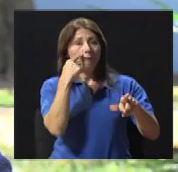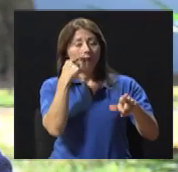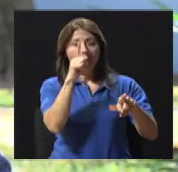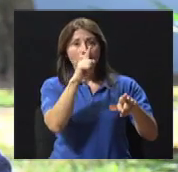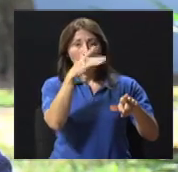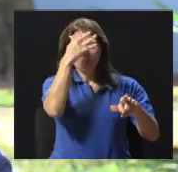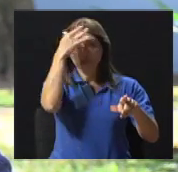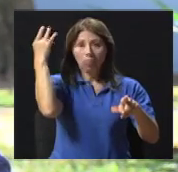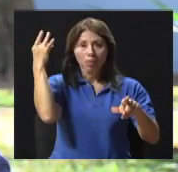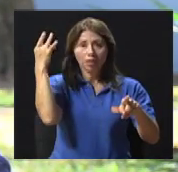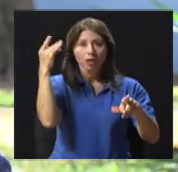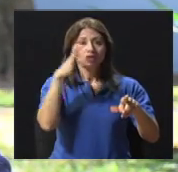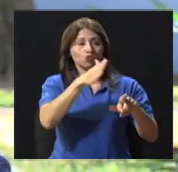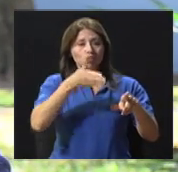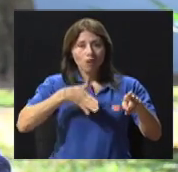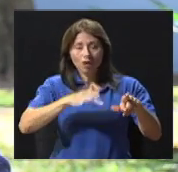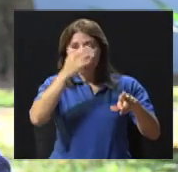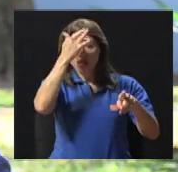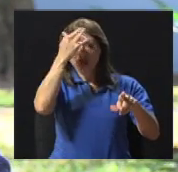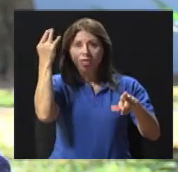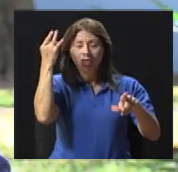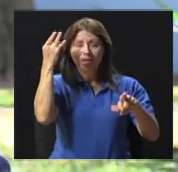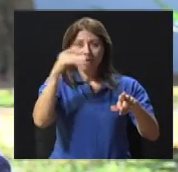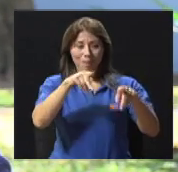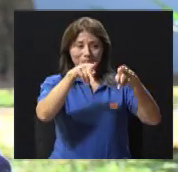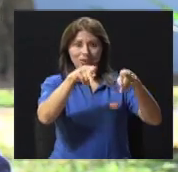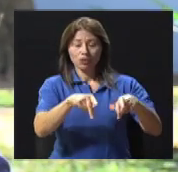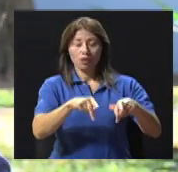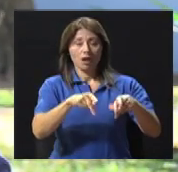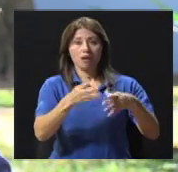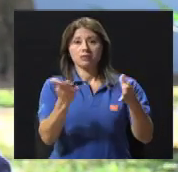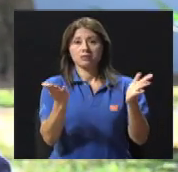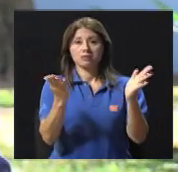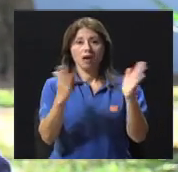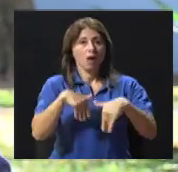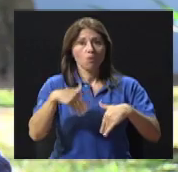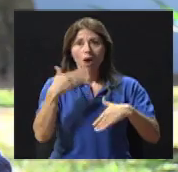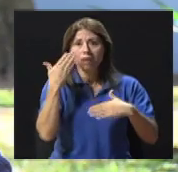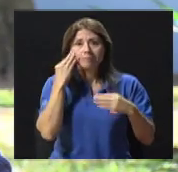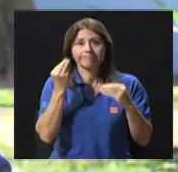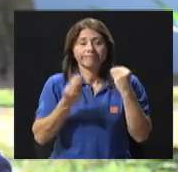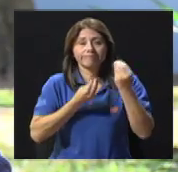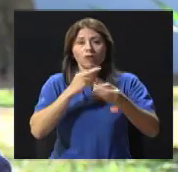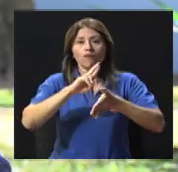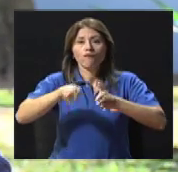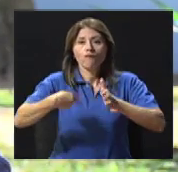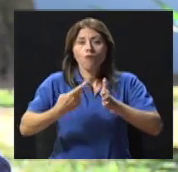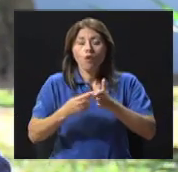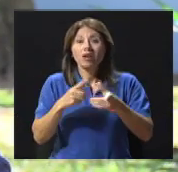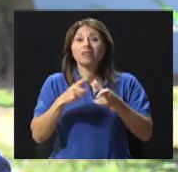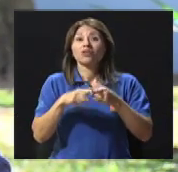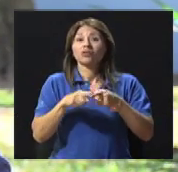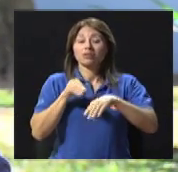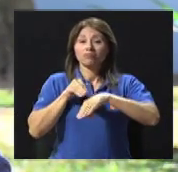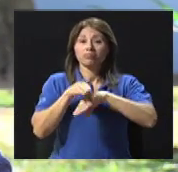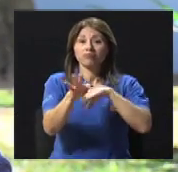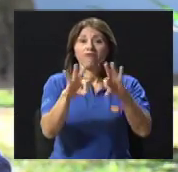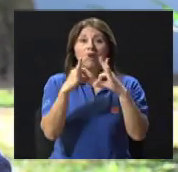rol va a, de alguna manera, trastornar a toda la familia en su dinámica. Va a haber enojo, va haber